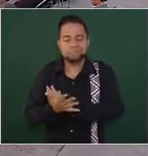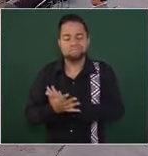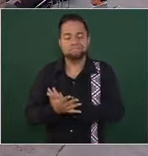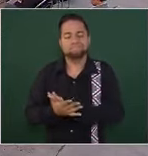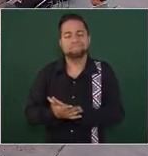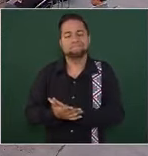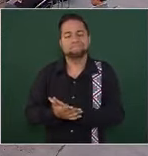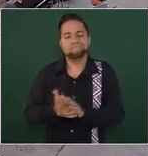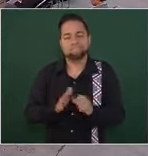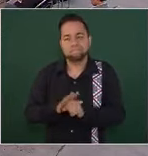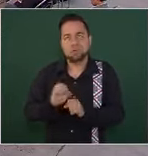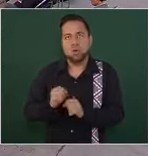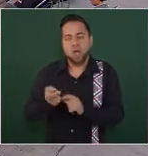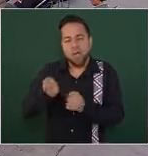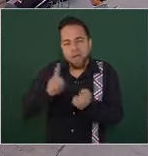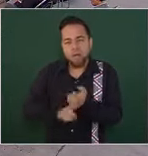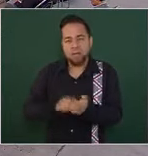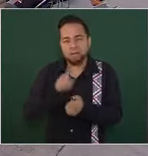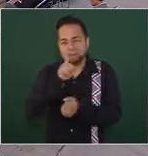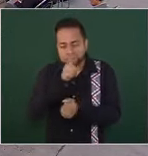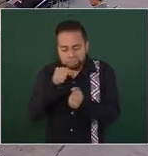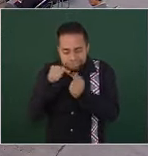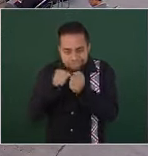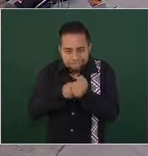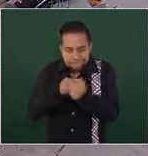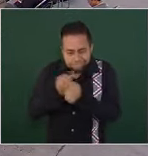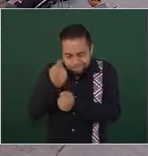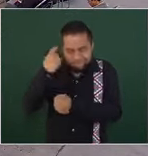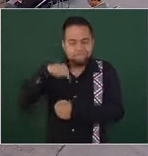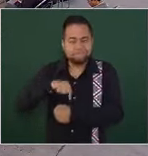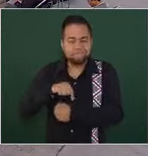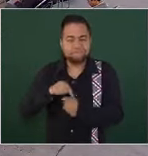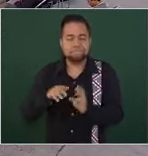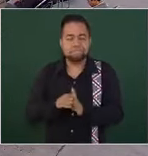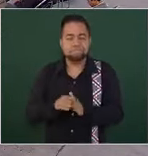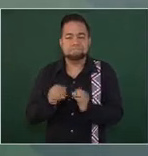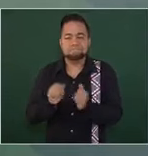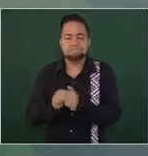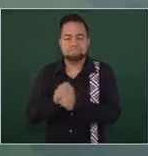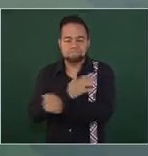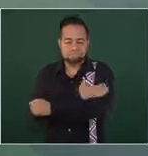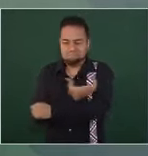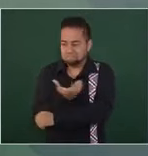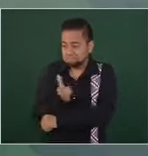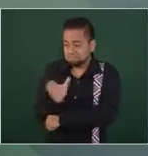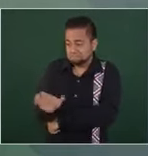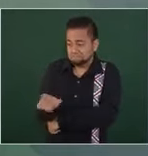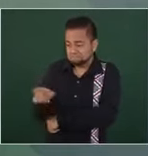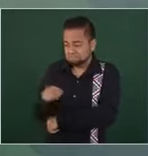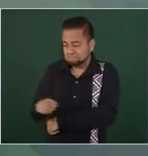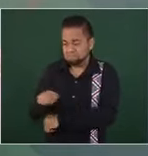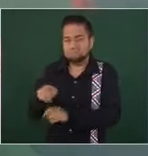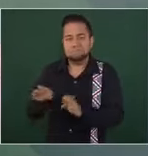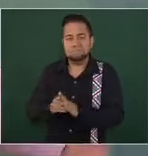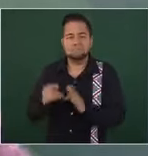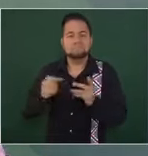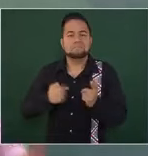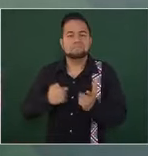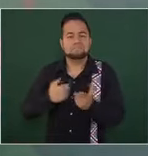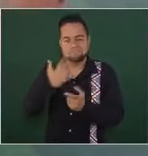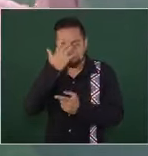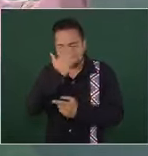o ya eran pero con el poder se descararon